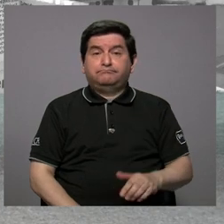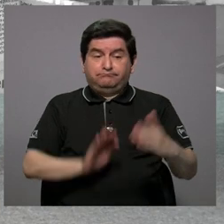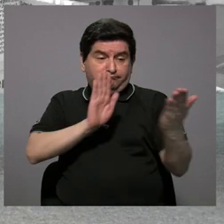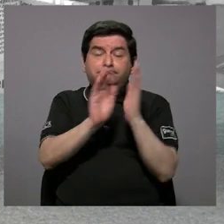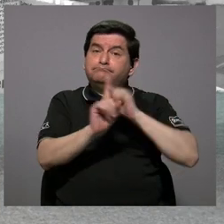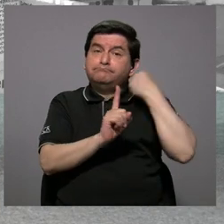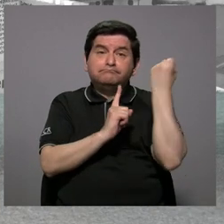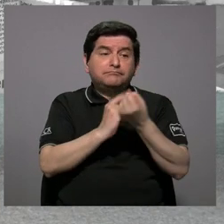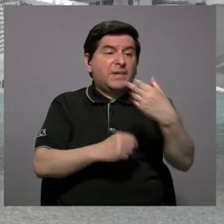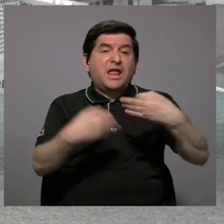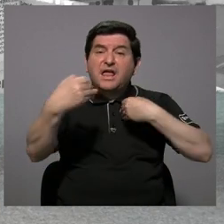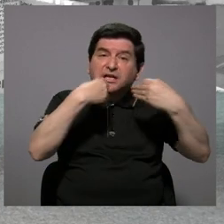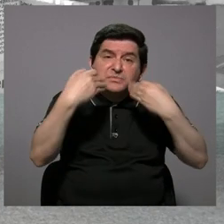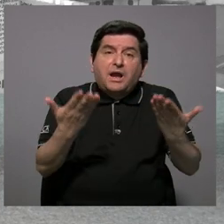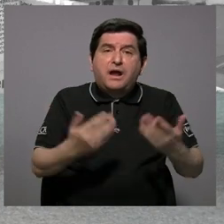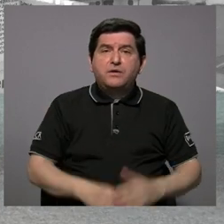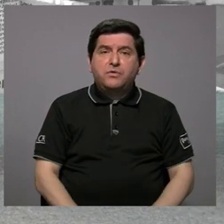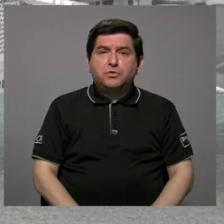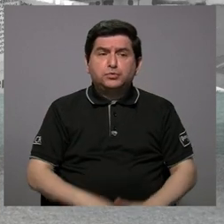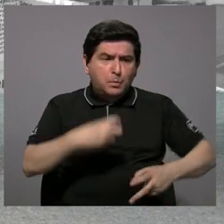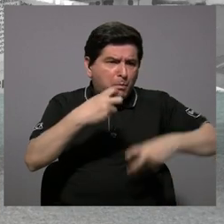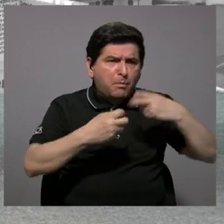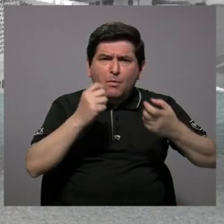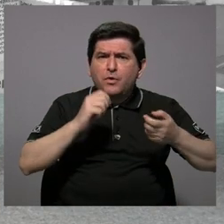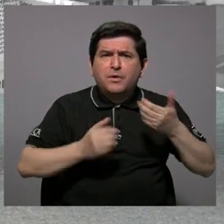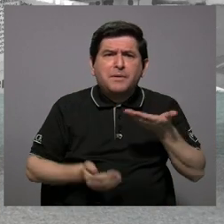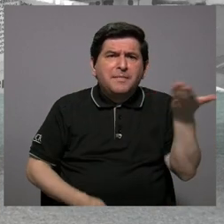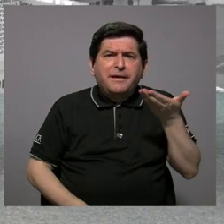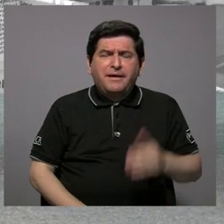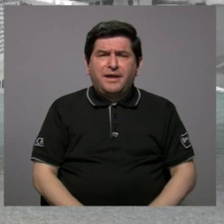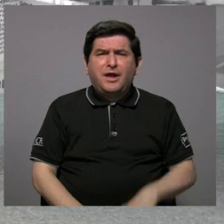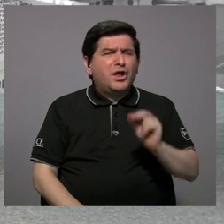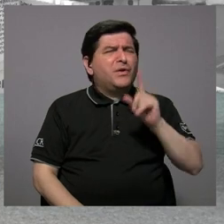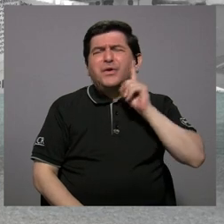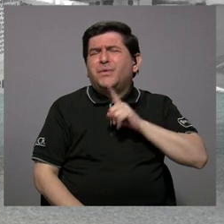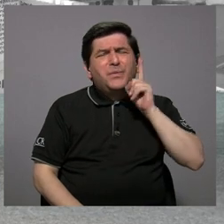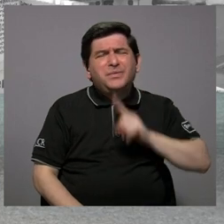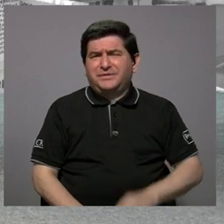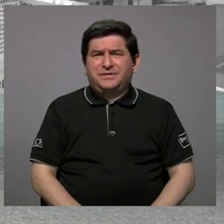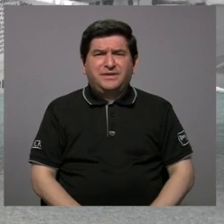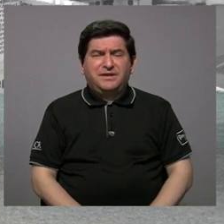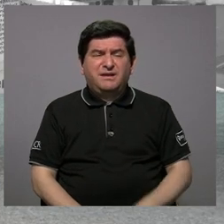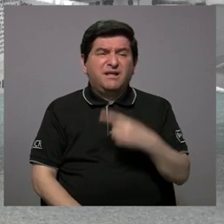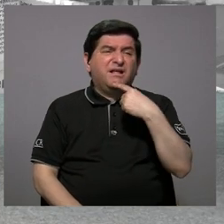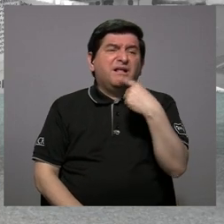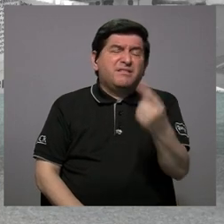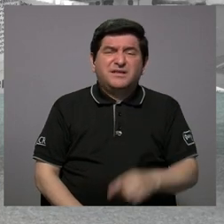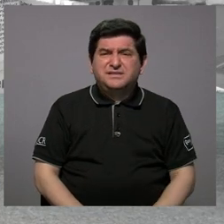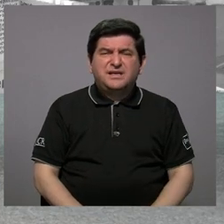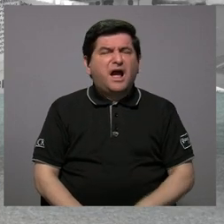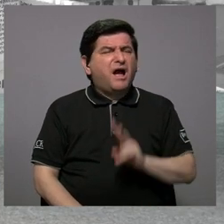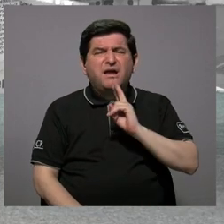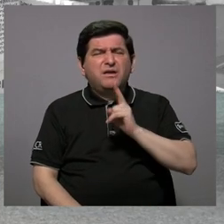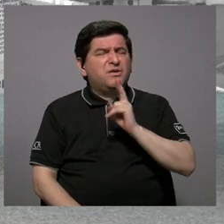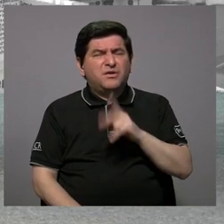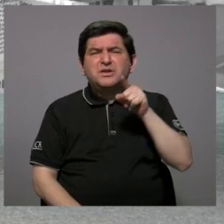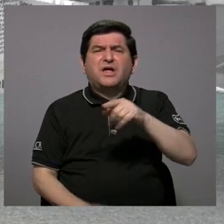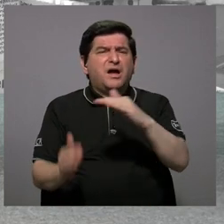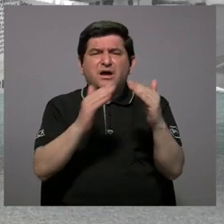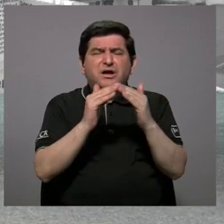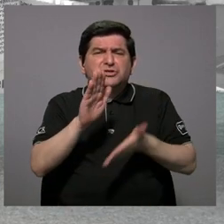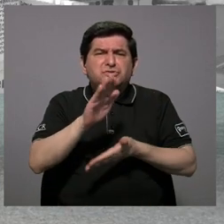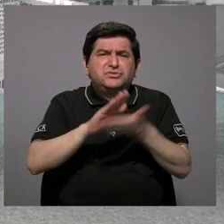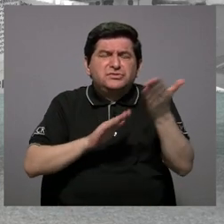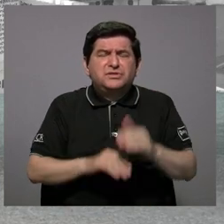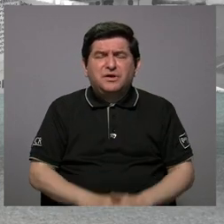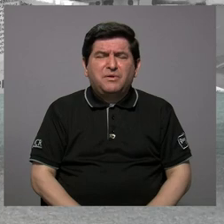y que nos diga exactamente la problemática, pero no con mentiras, no como nos dicen, no es cierto que en su comunidad se va